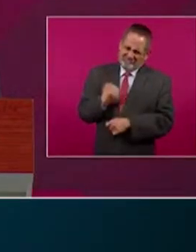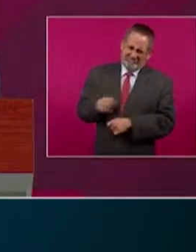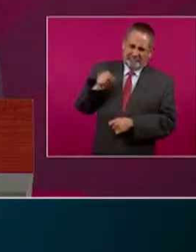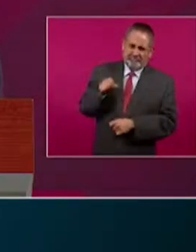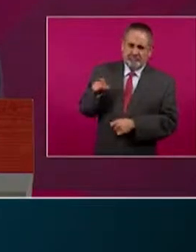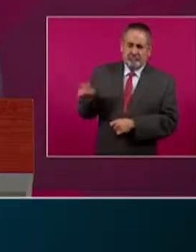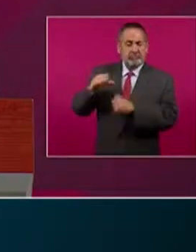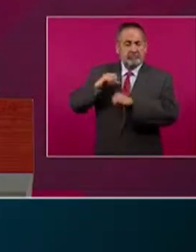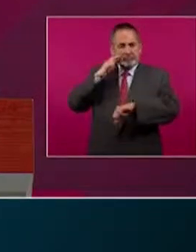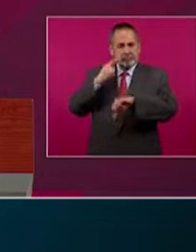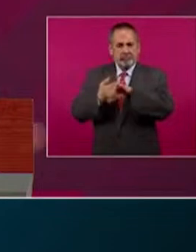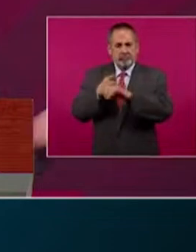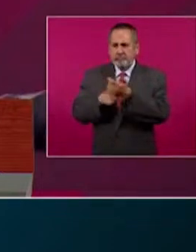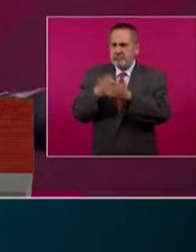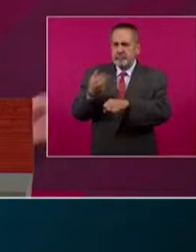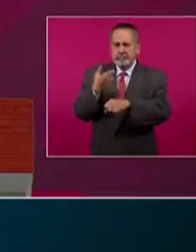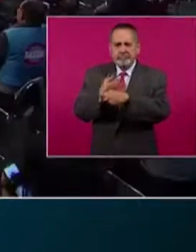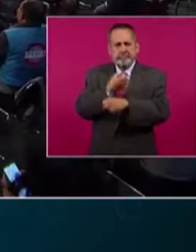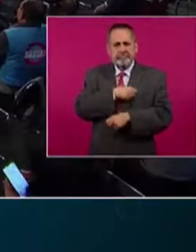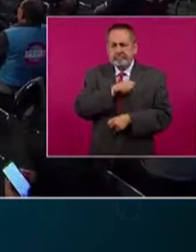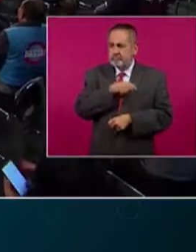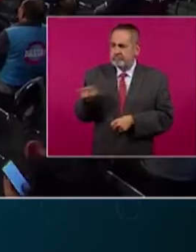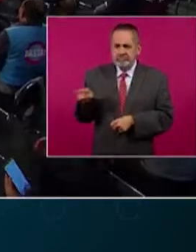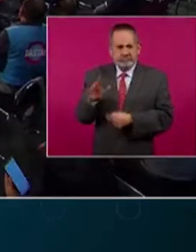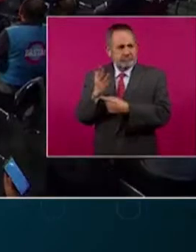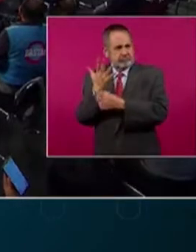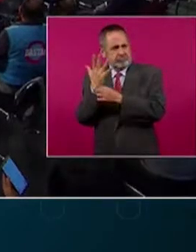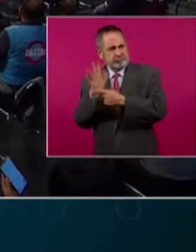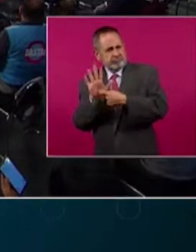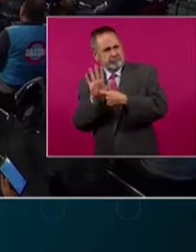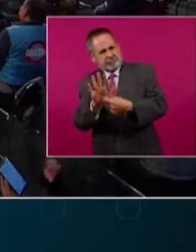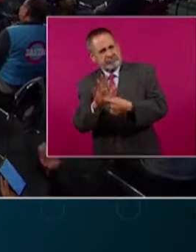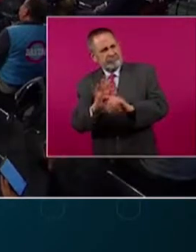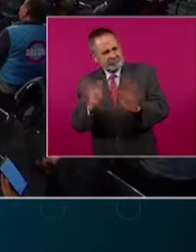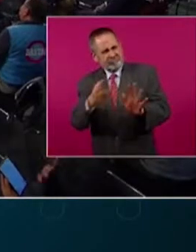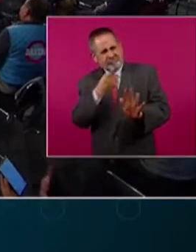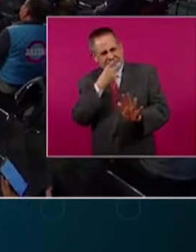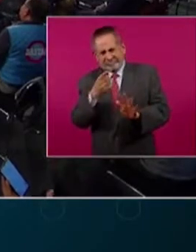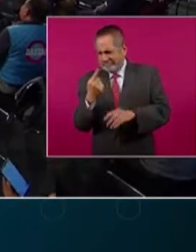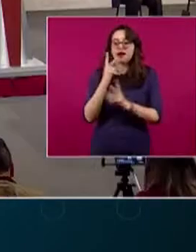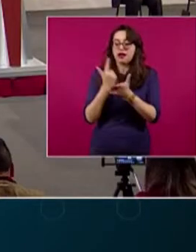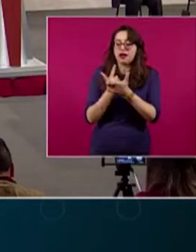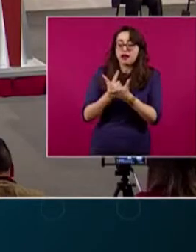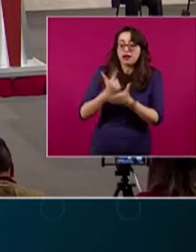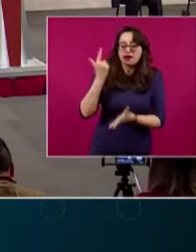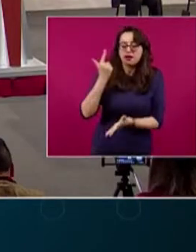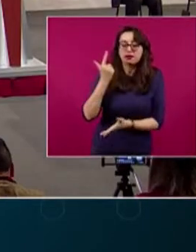Y en otro tema, hace unos momentos, durante un fandango por la lectura, esto desde el estado de Tabasco... ¡Gracias!